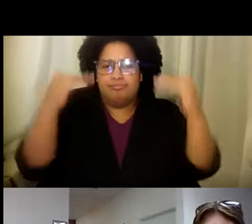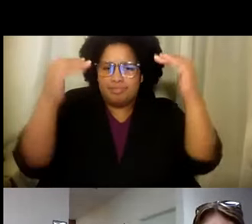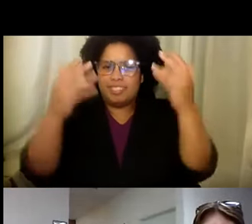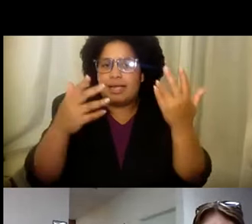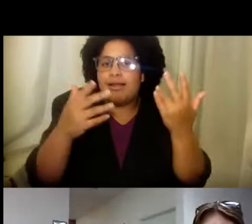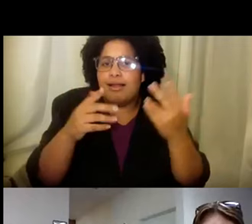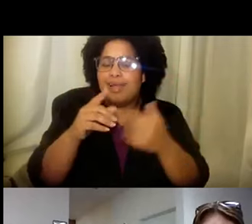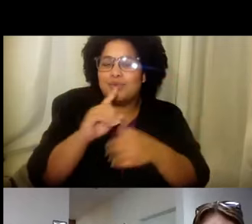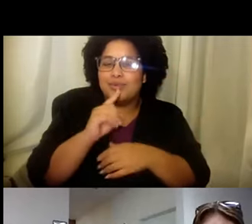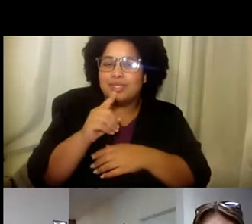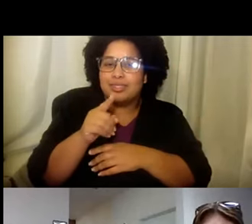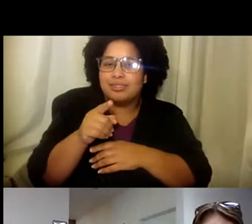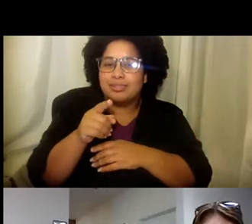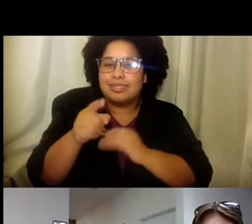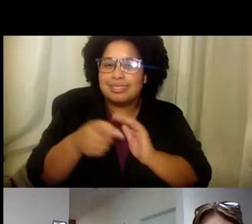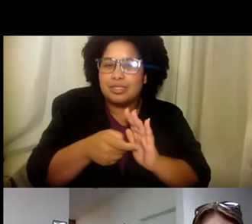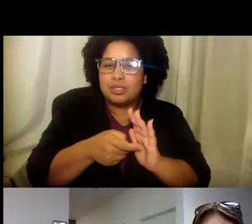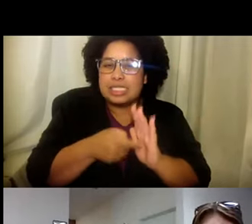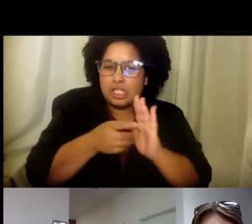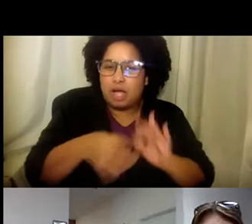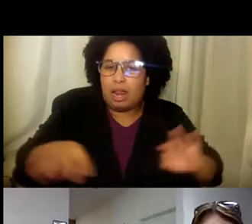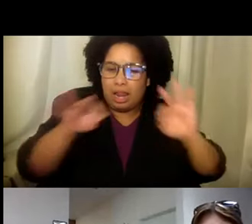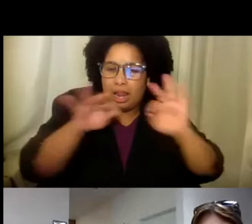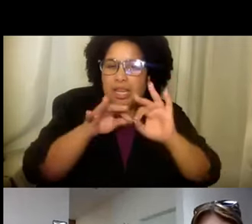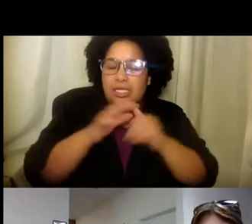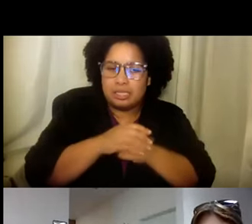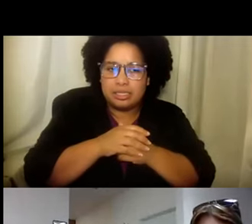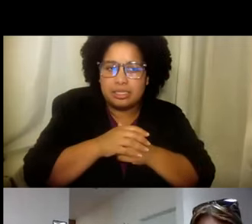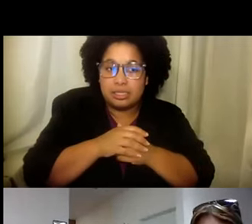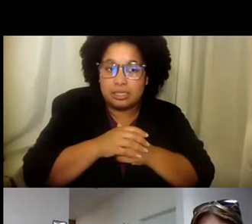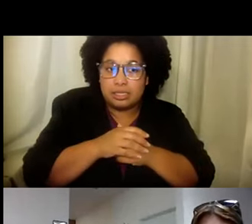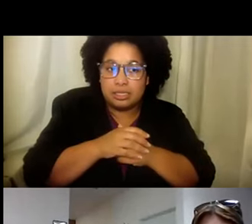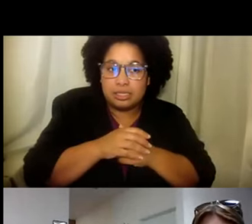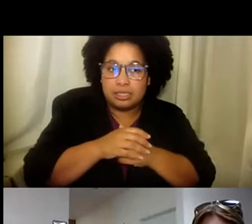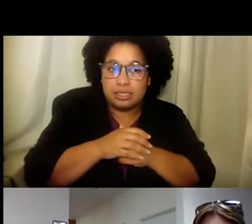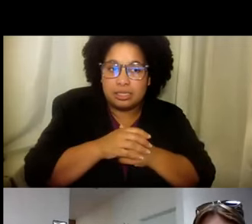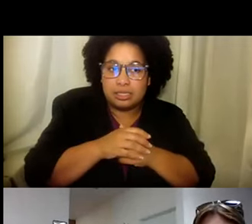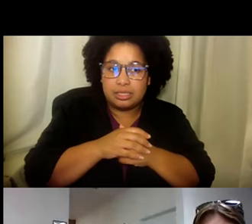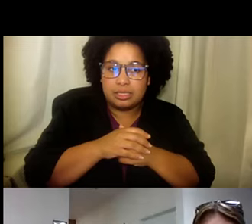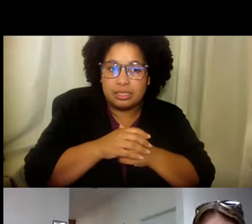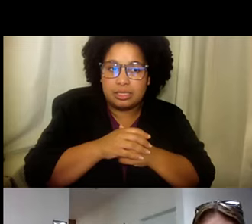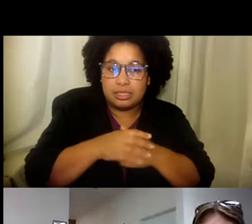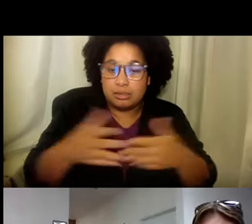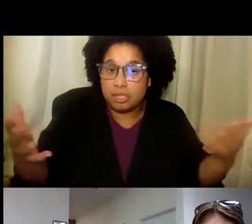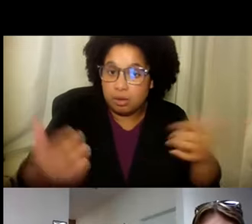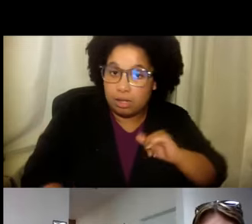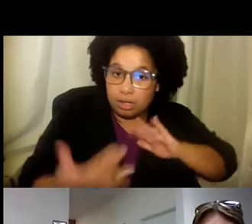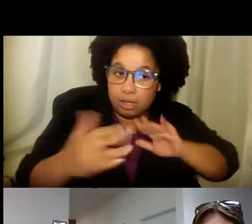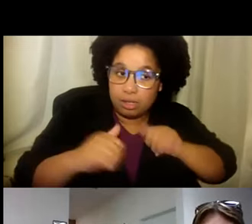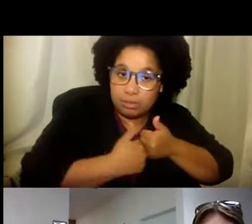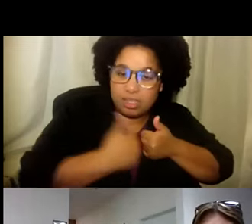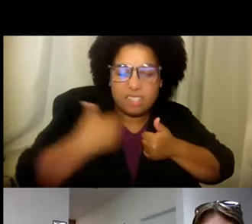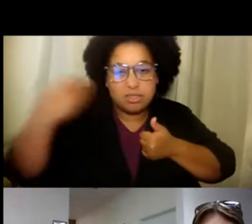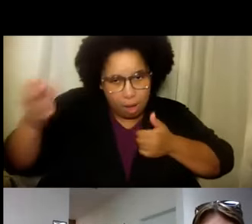algo complejo. Es sofisticado. Y es esencial. Y si alguien. Quiere pelear conmigo. Por decir eso. Vamos.